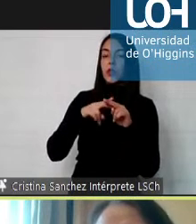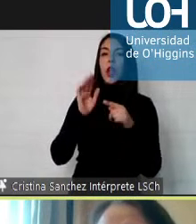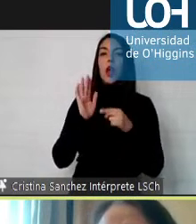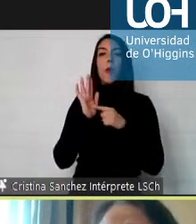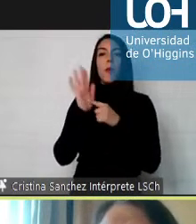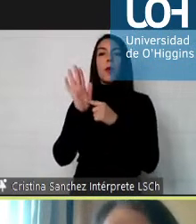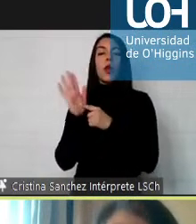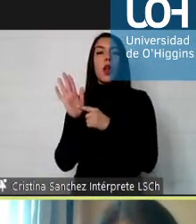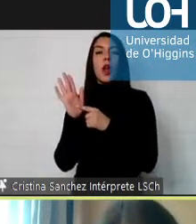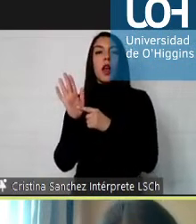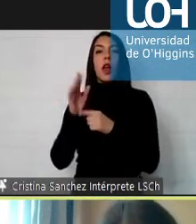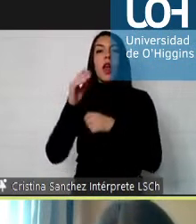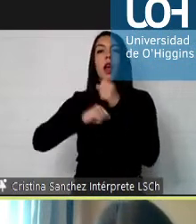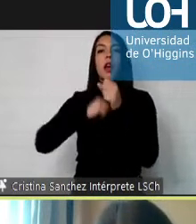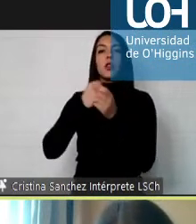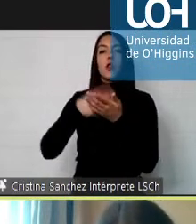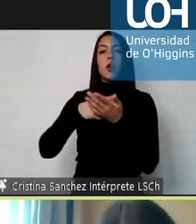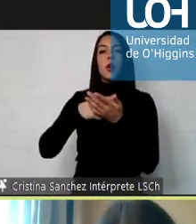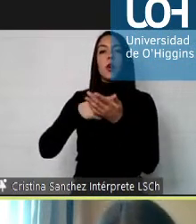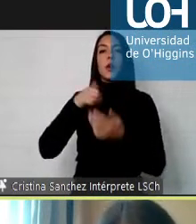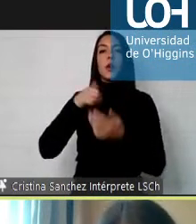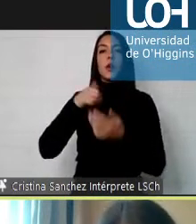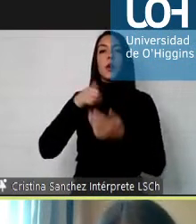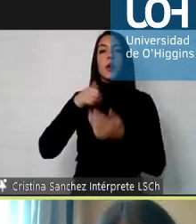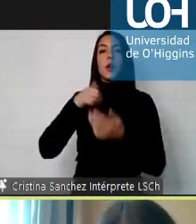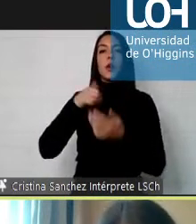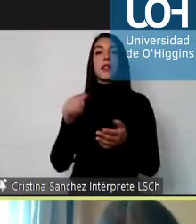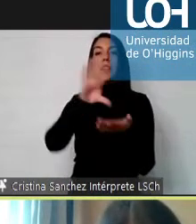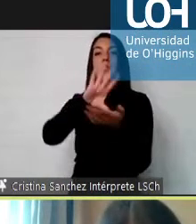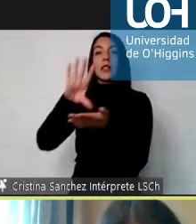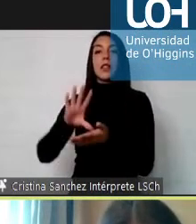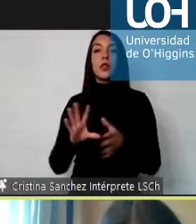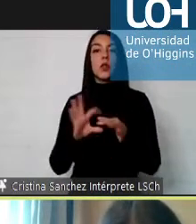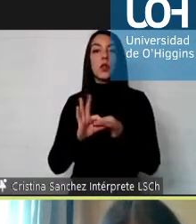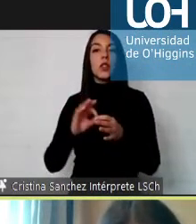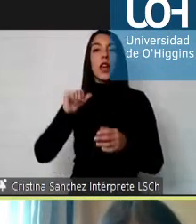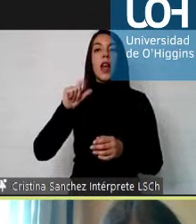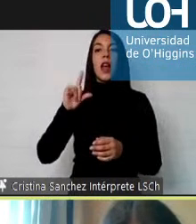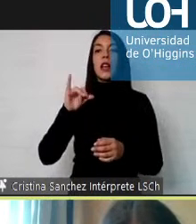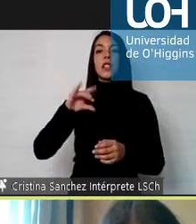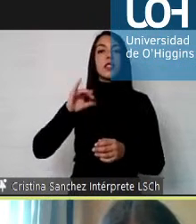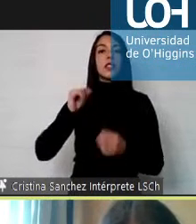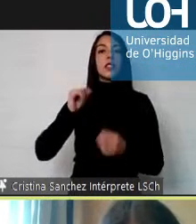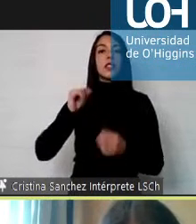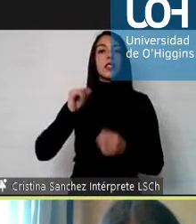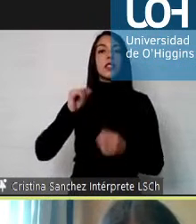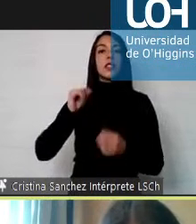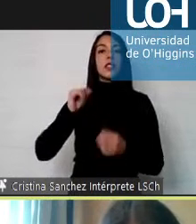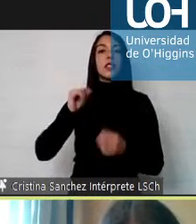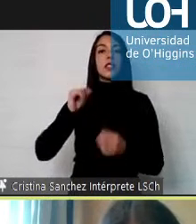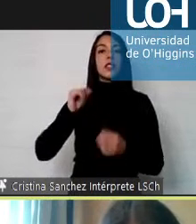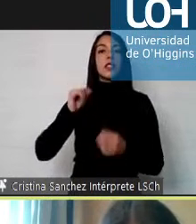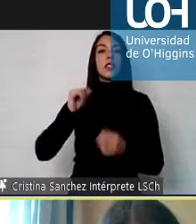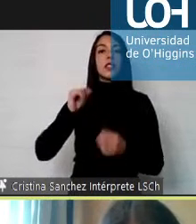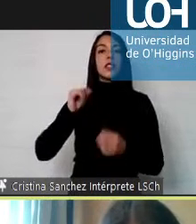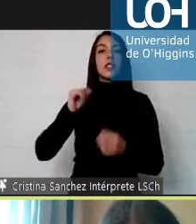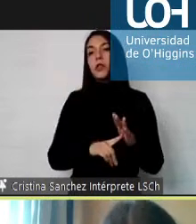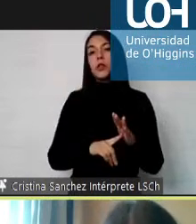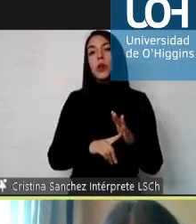en año 2006 y en Naciones Unidas, pues ya Alicia lo profundizó, básicamente la no discriminación,